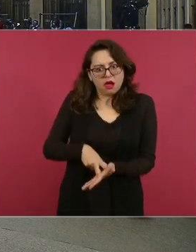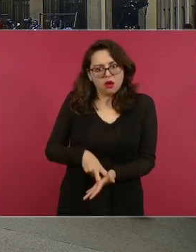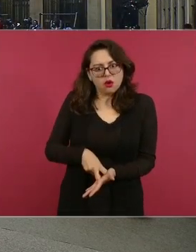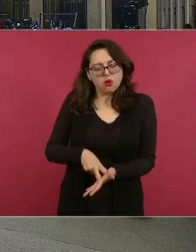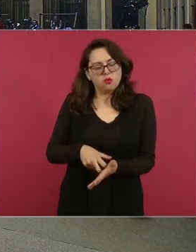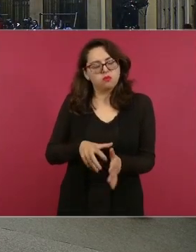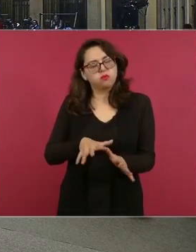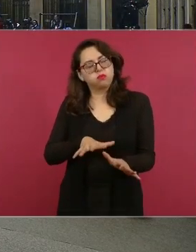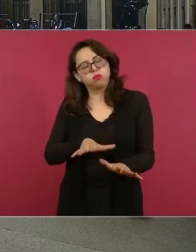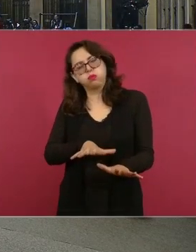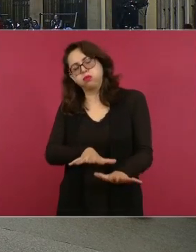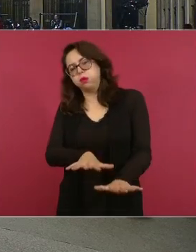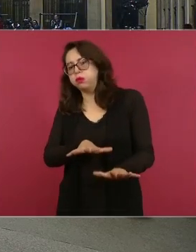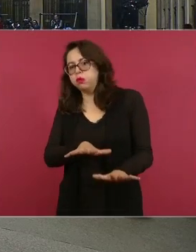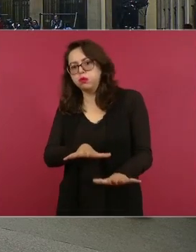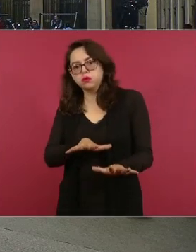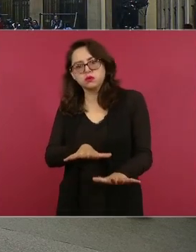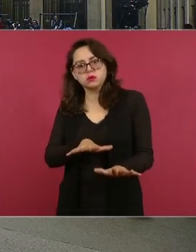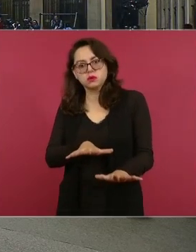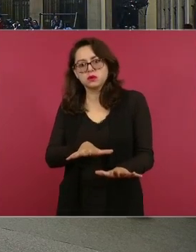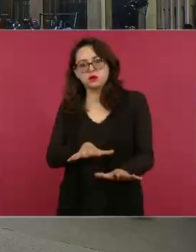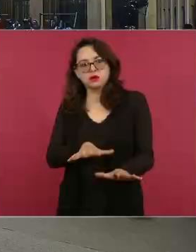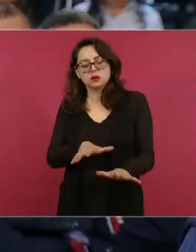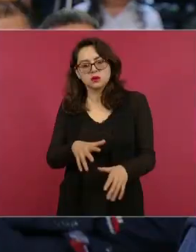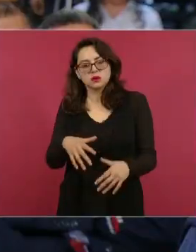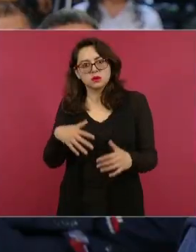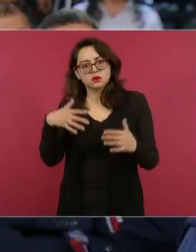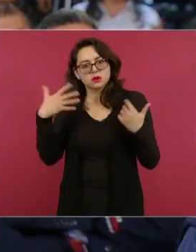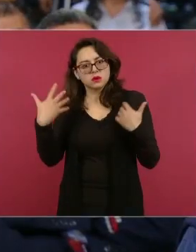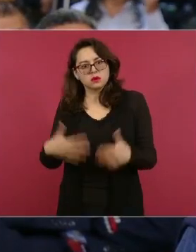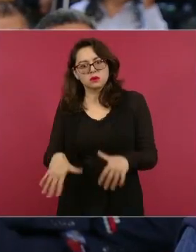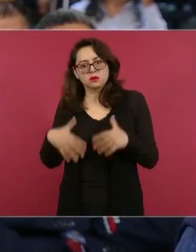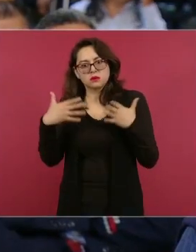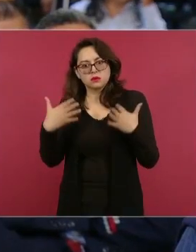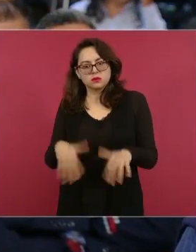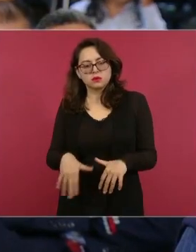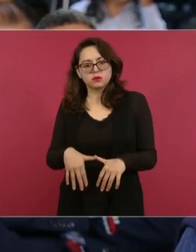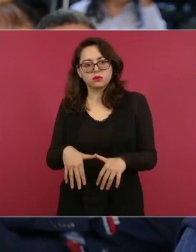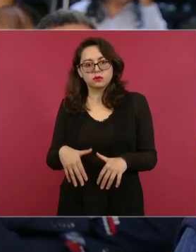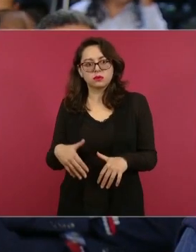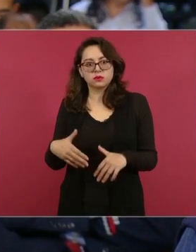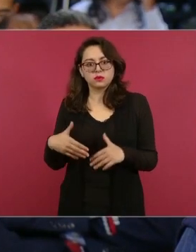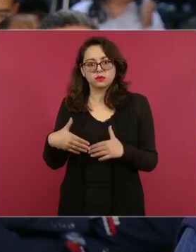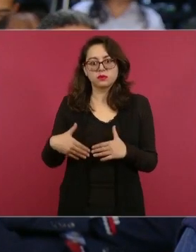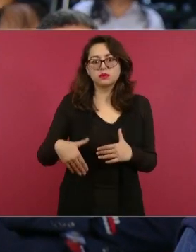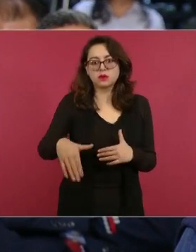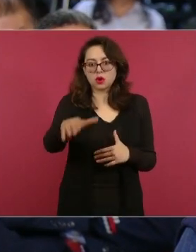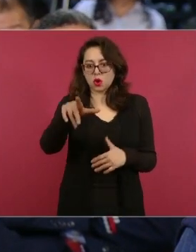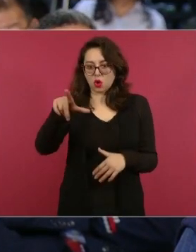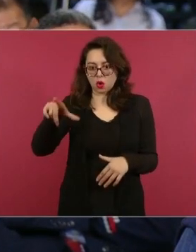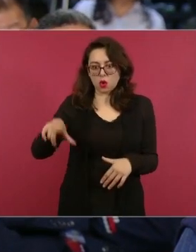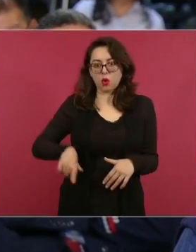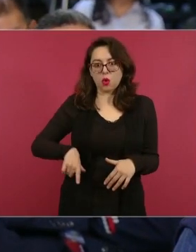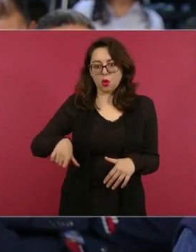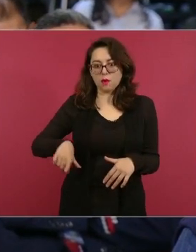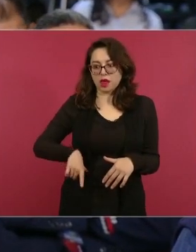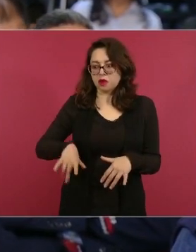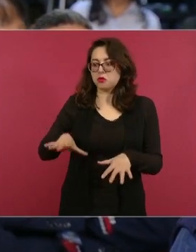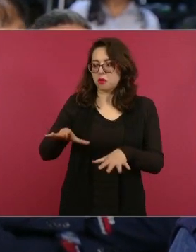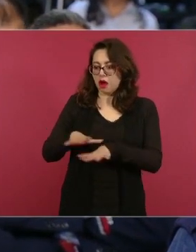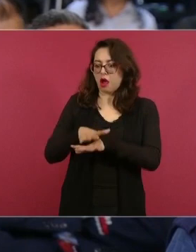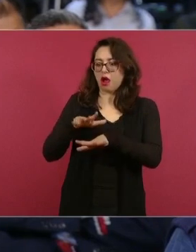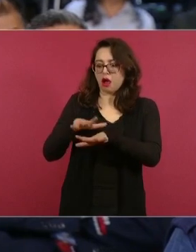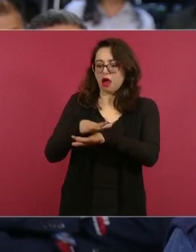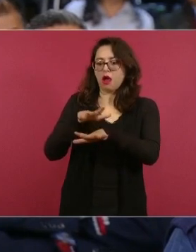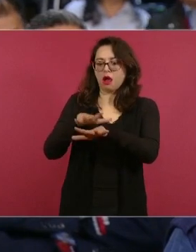muchos pensaron que a partir de esa imagen iba a ser un gobierno de cambios, pero algunos reclaman